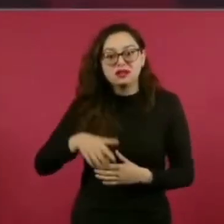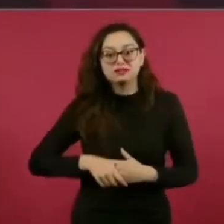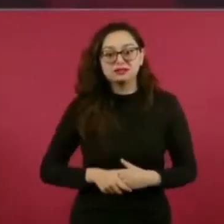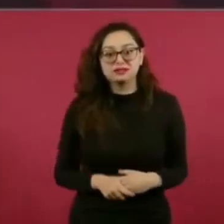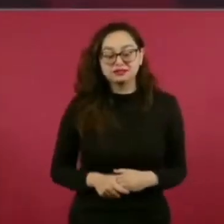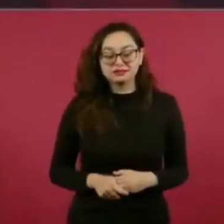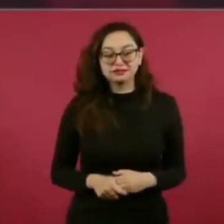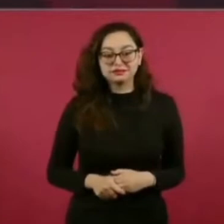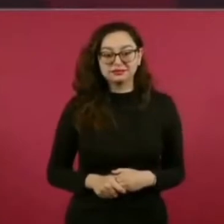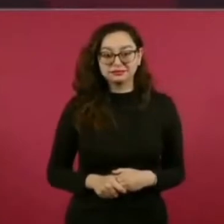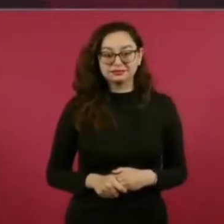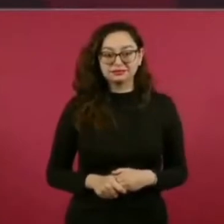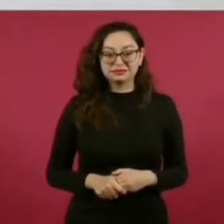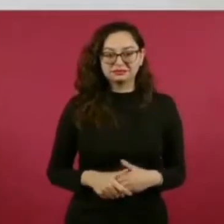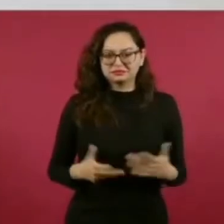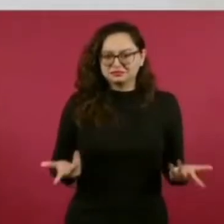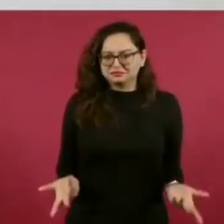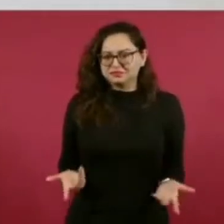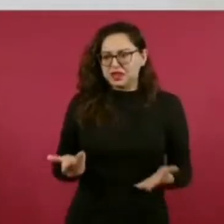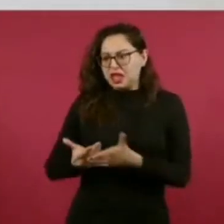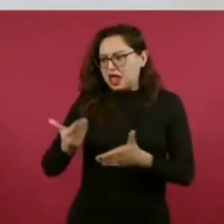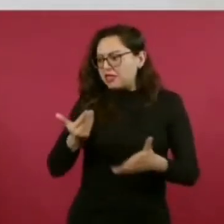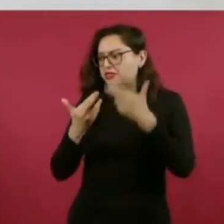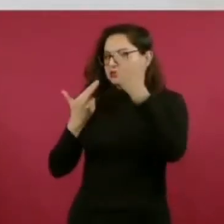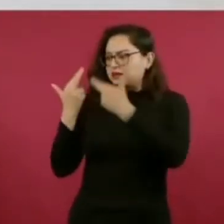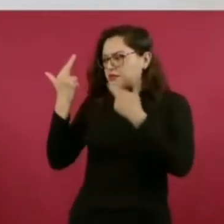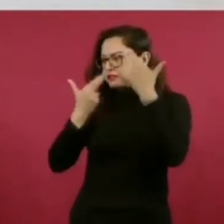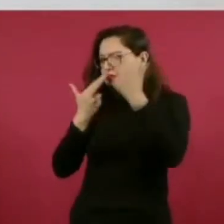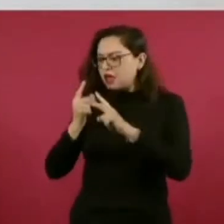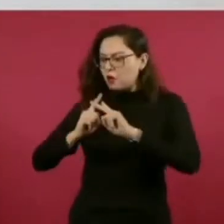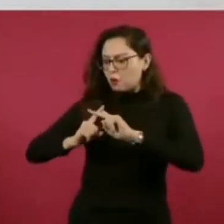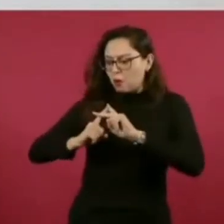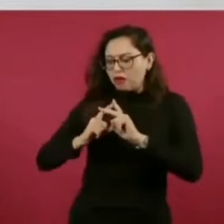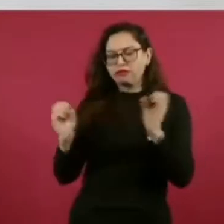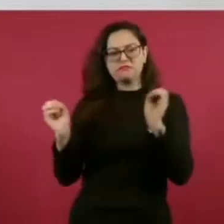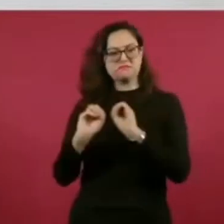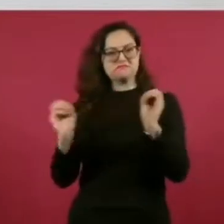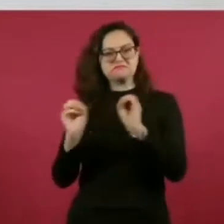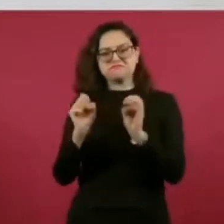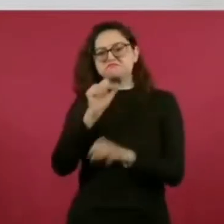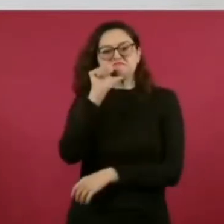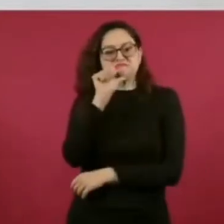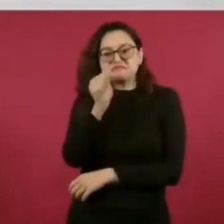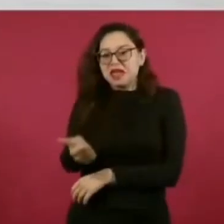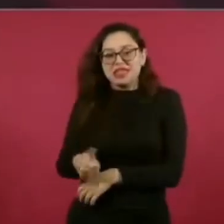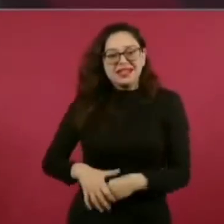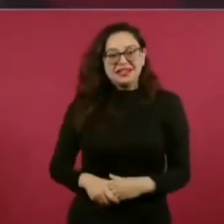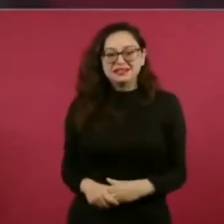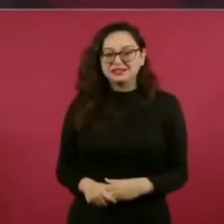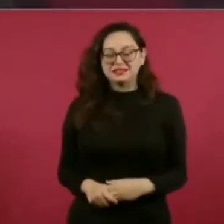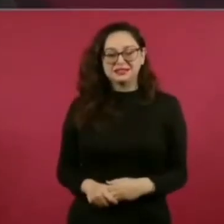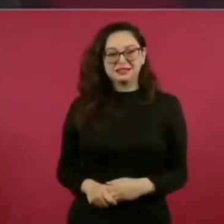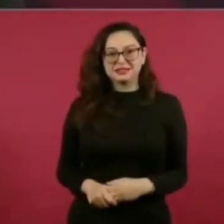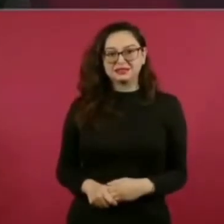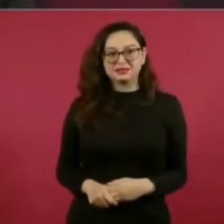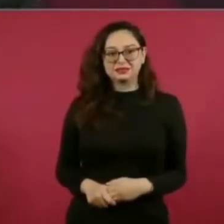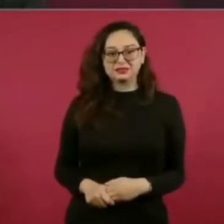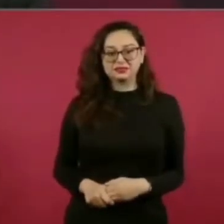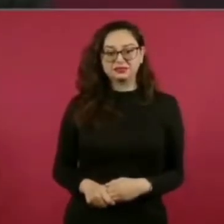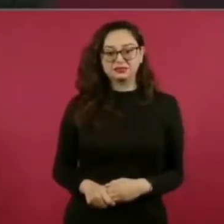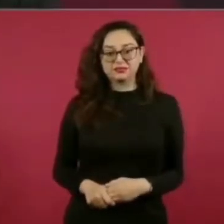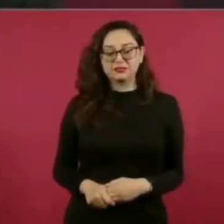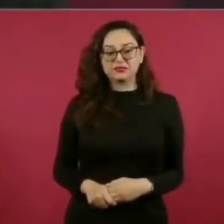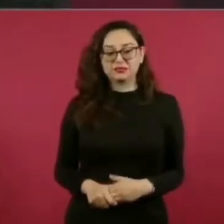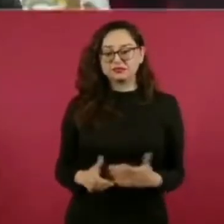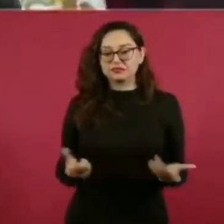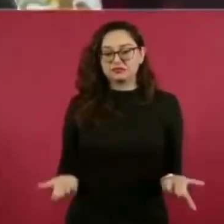policía, que fue delante de